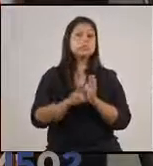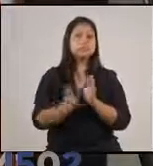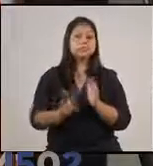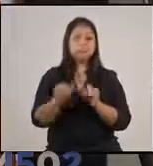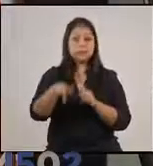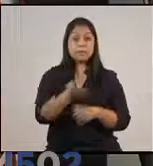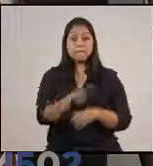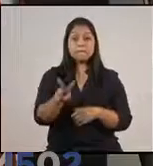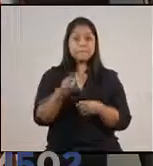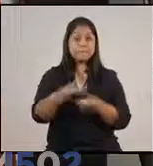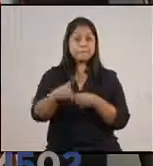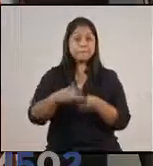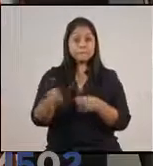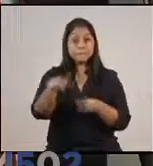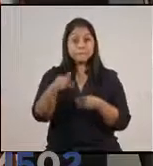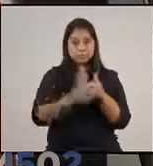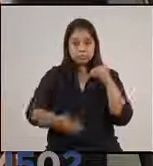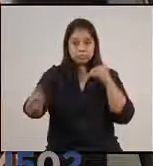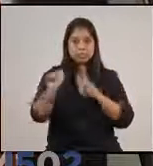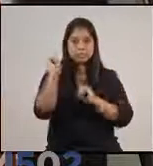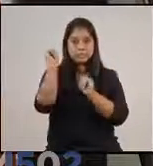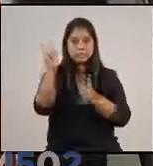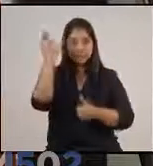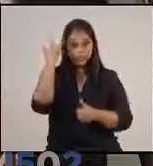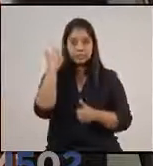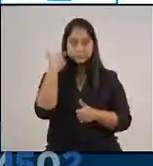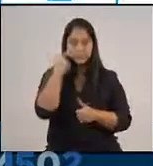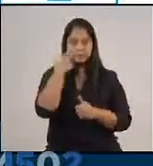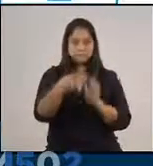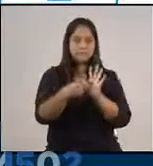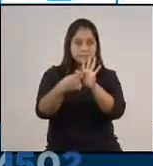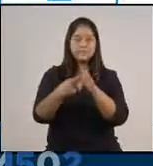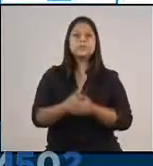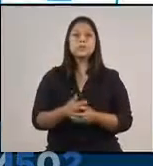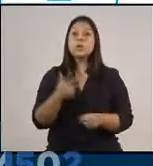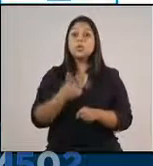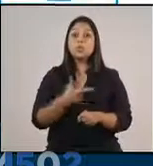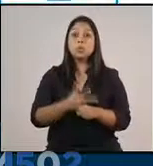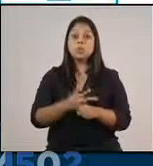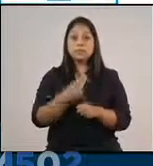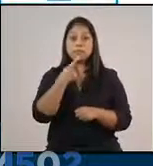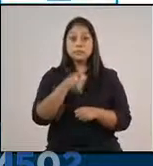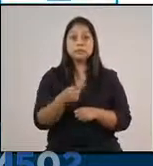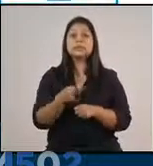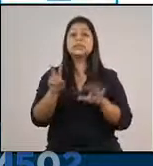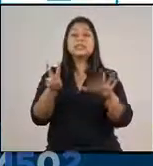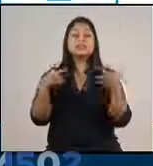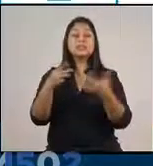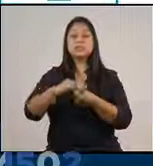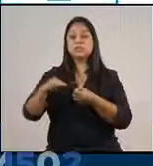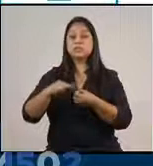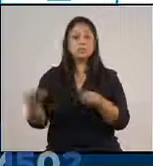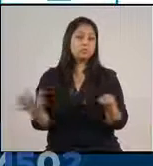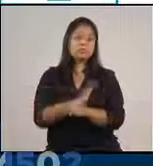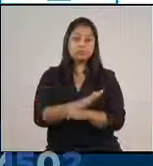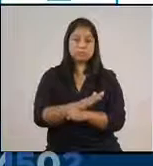que regirá por los próximos 15 días es el siguiente. Guatemala reporta sus 17 municipios en